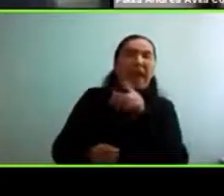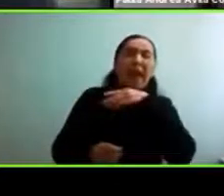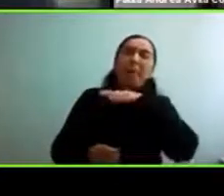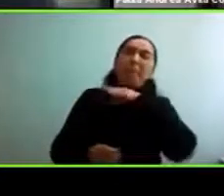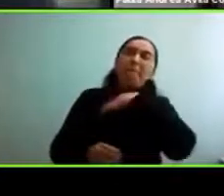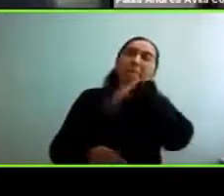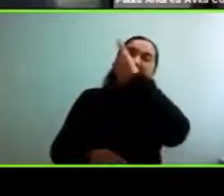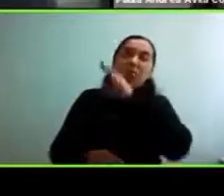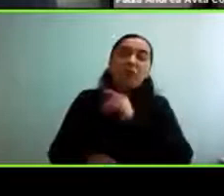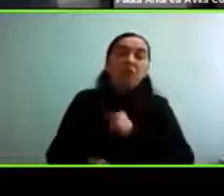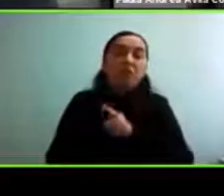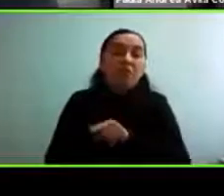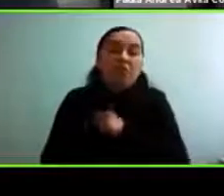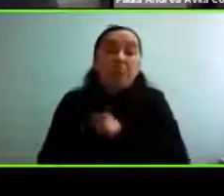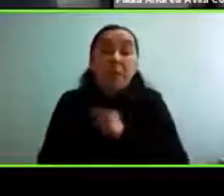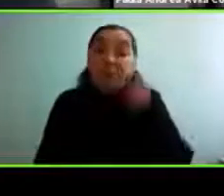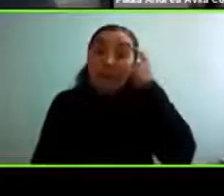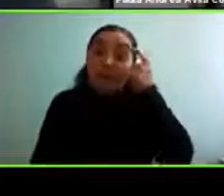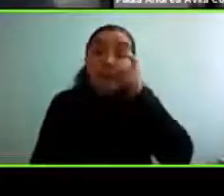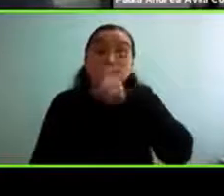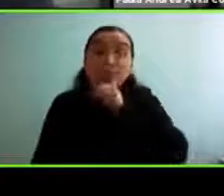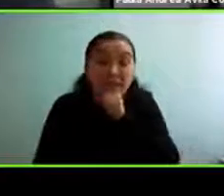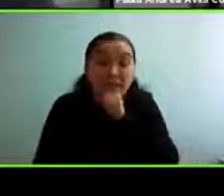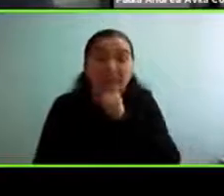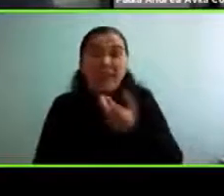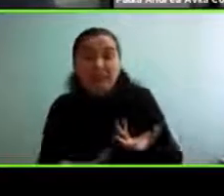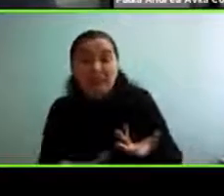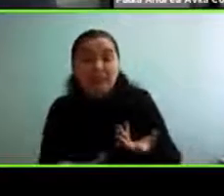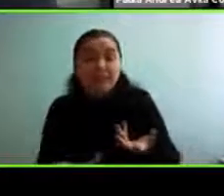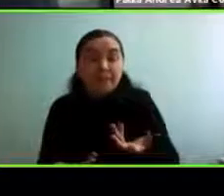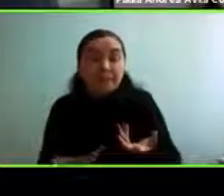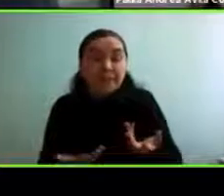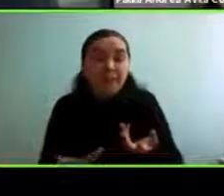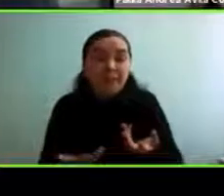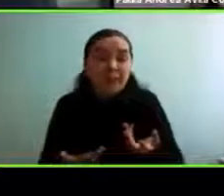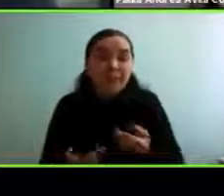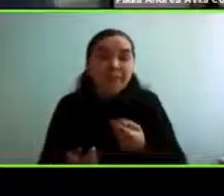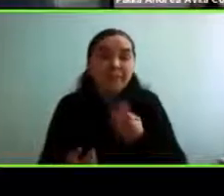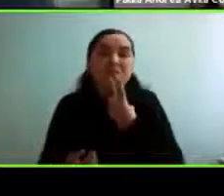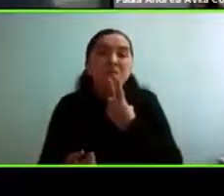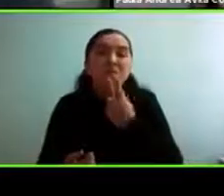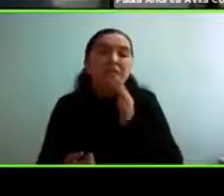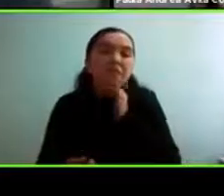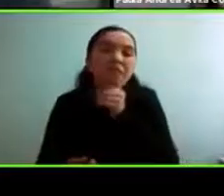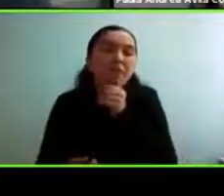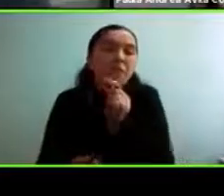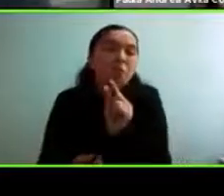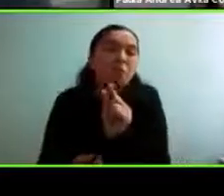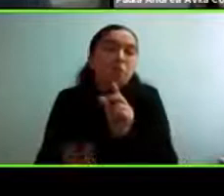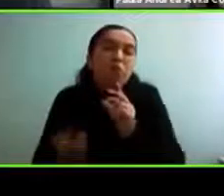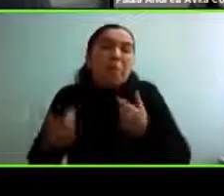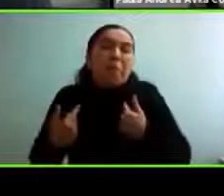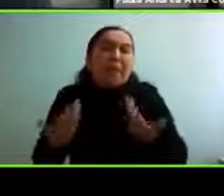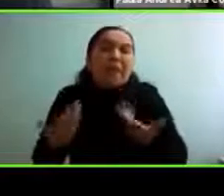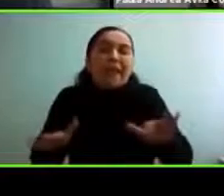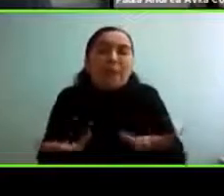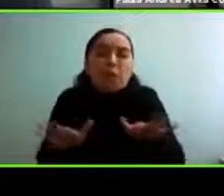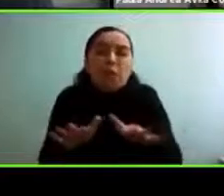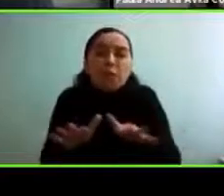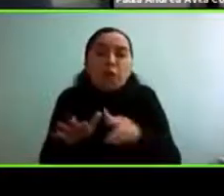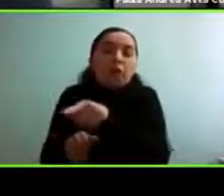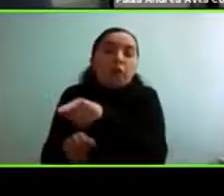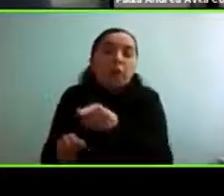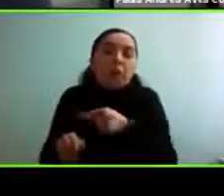lo dijo mayor o la persona vieja como que no le queda mucho tiempo por delante entonces para qué te vaya a esforzar como en trabajar